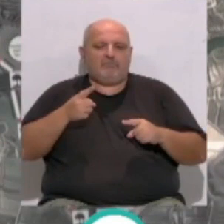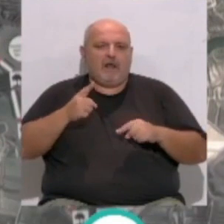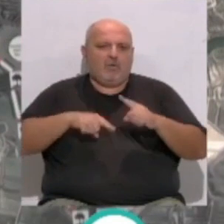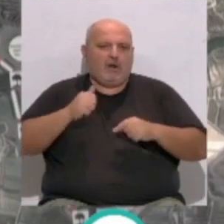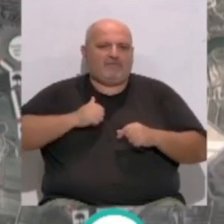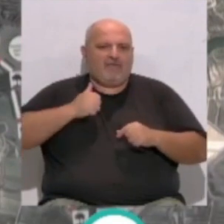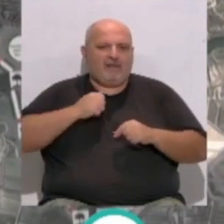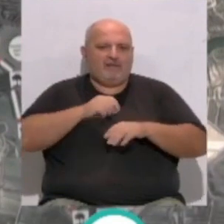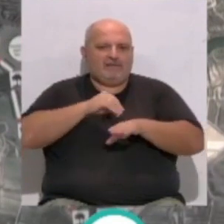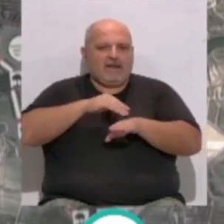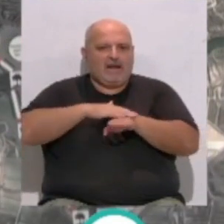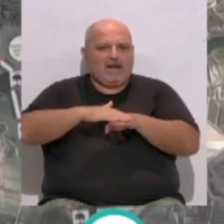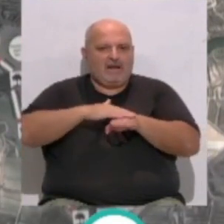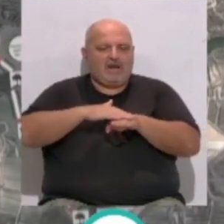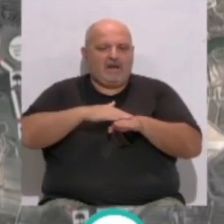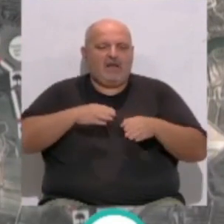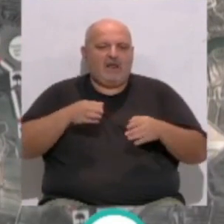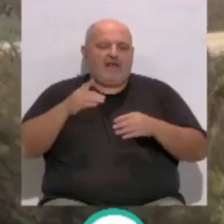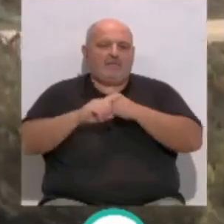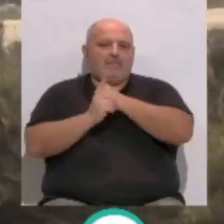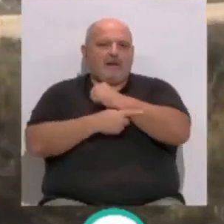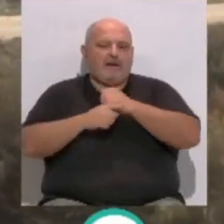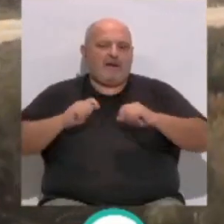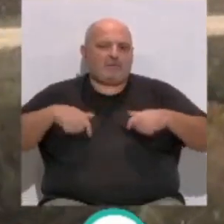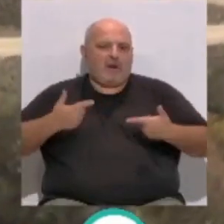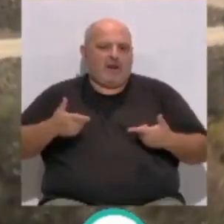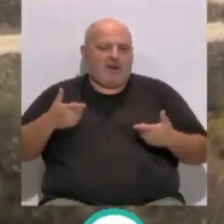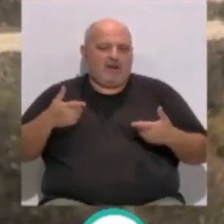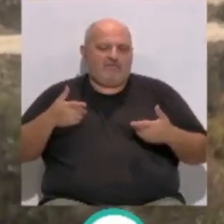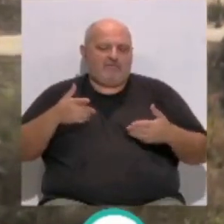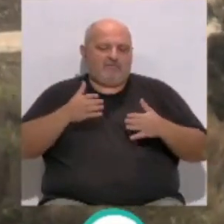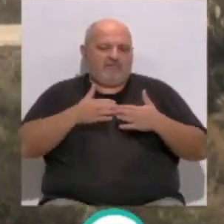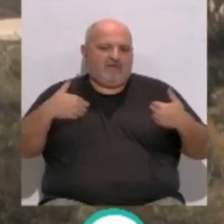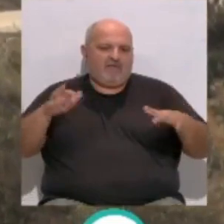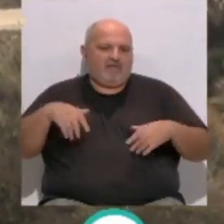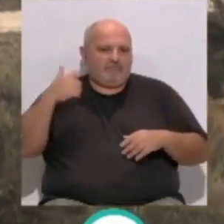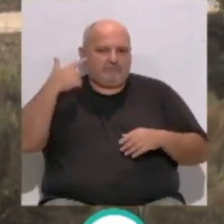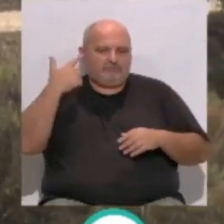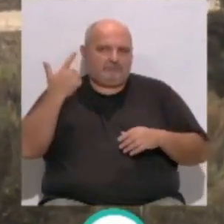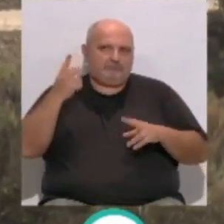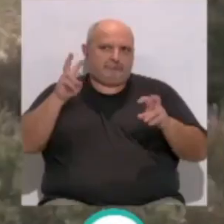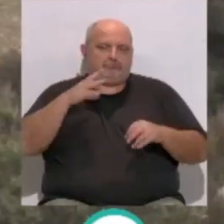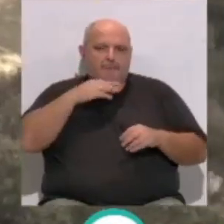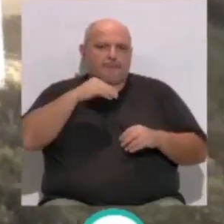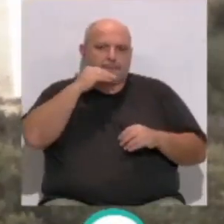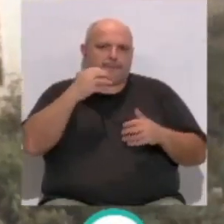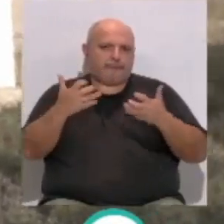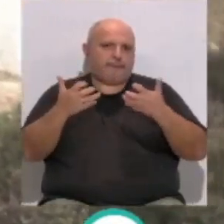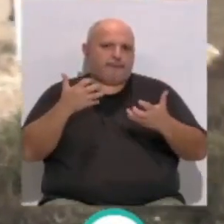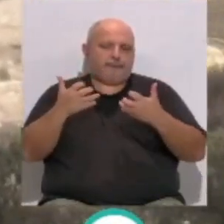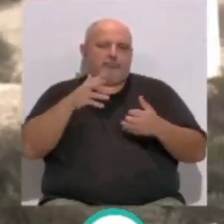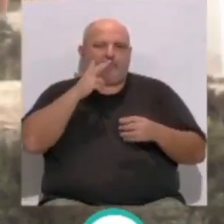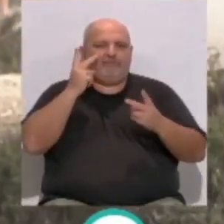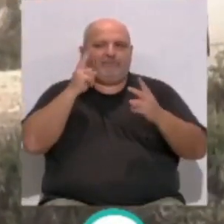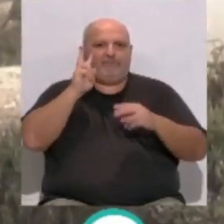atraviesa el parque natural de la bahía de Cádiz. Es un lugar precioso por las